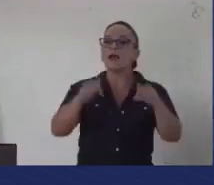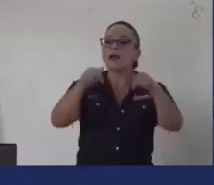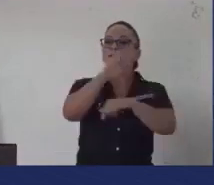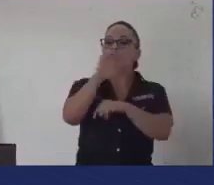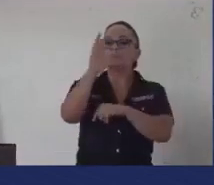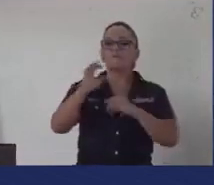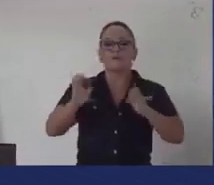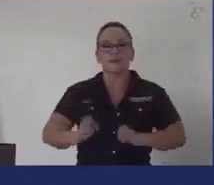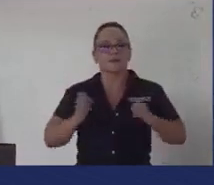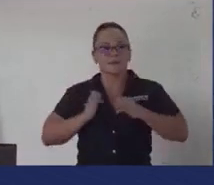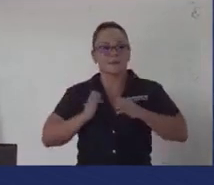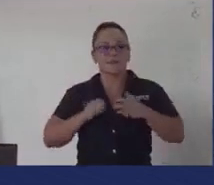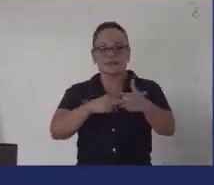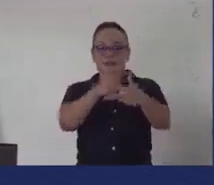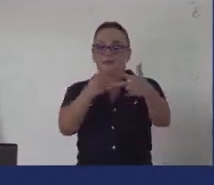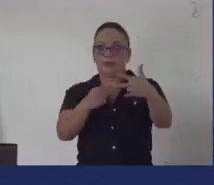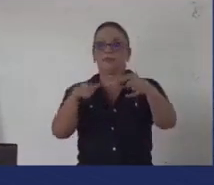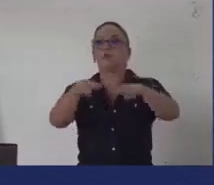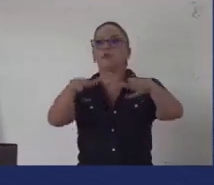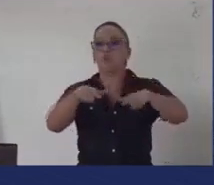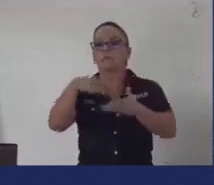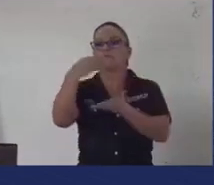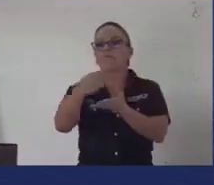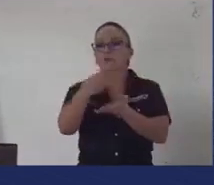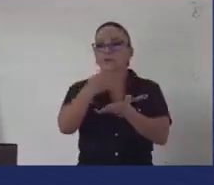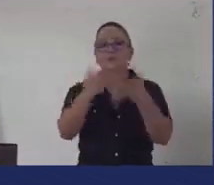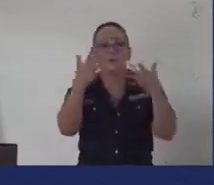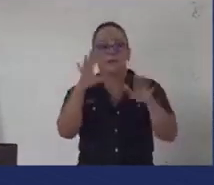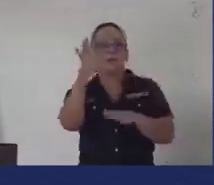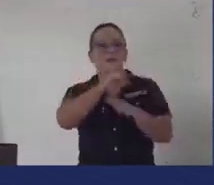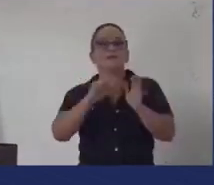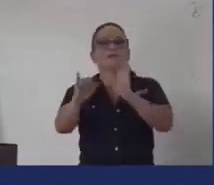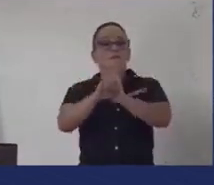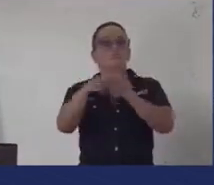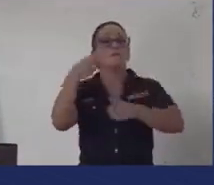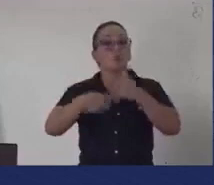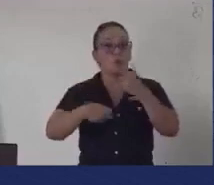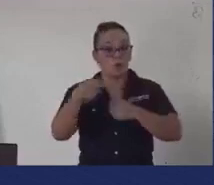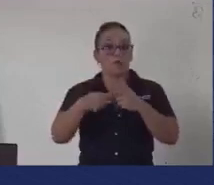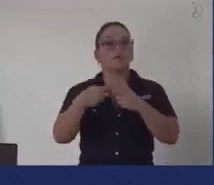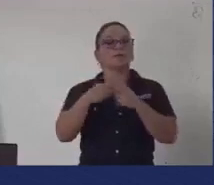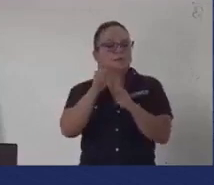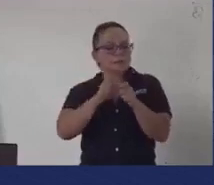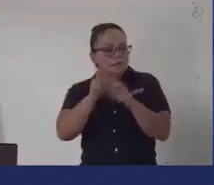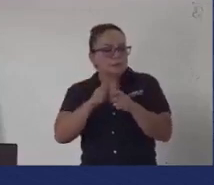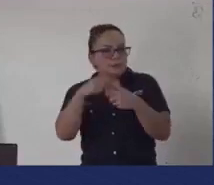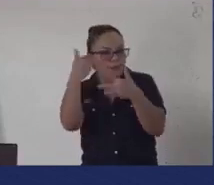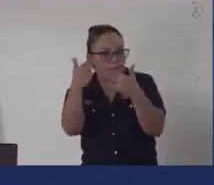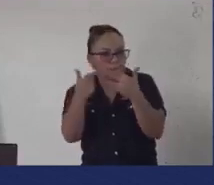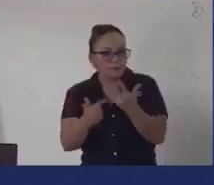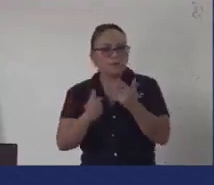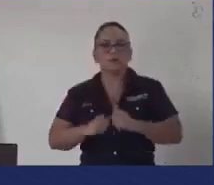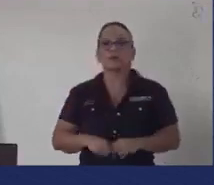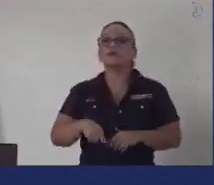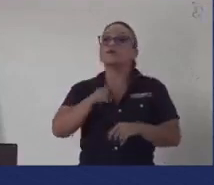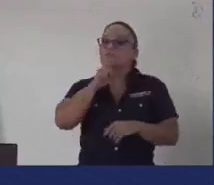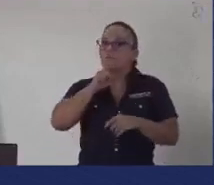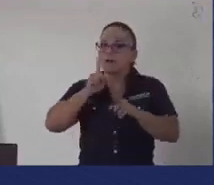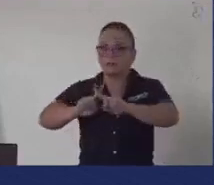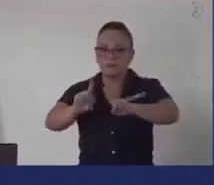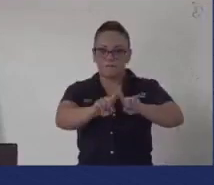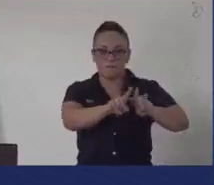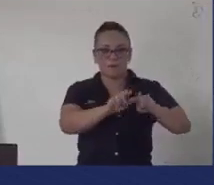existen tres zonas fronterizas identificadas con problemáticas muy específicas y realidades diferentes.